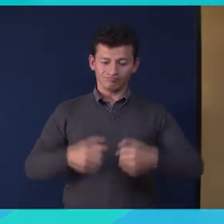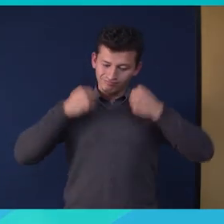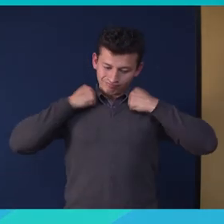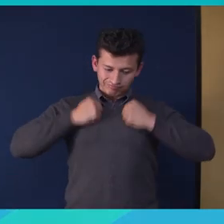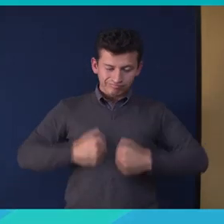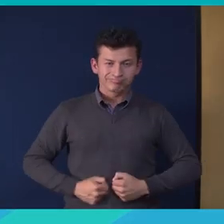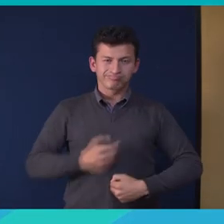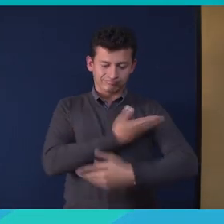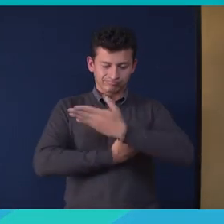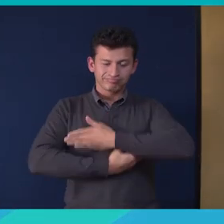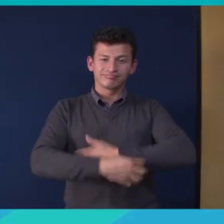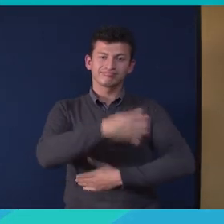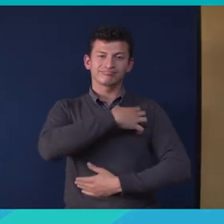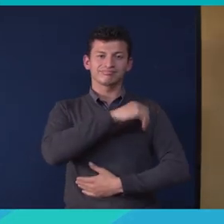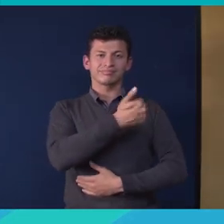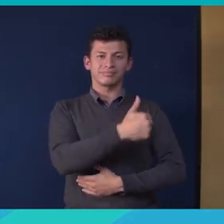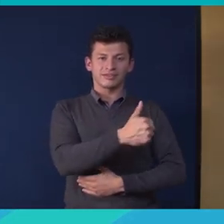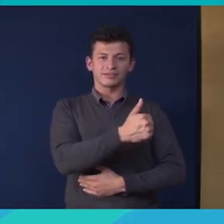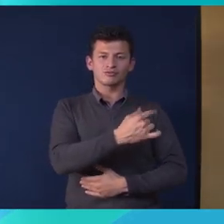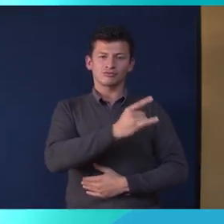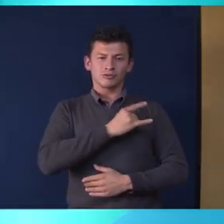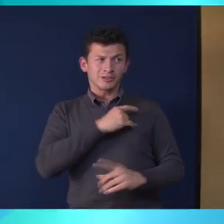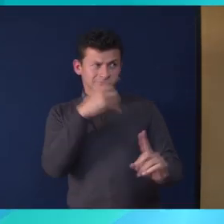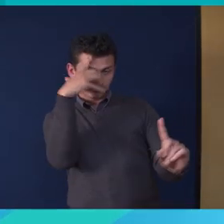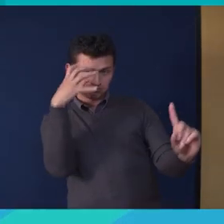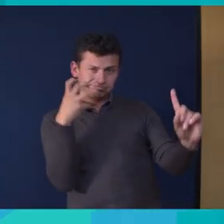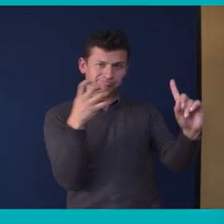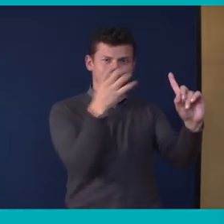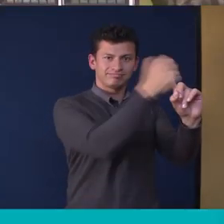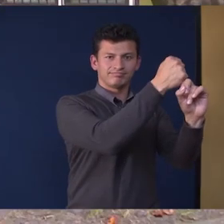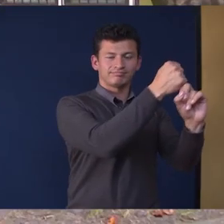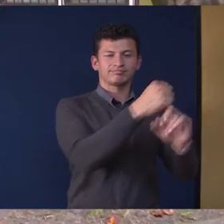Ponte la 10, por la universidad que queremos.